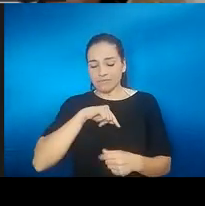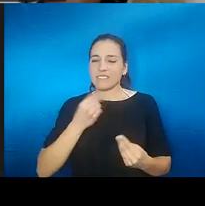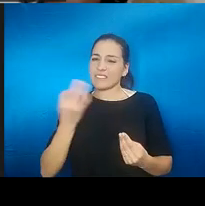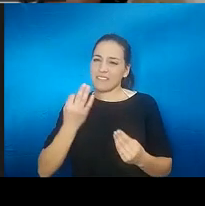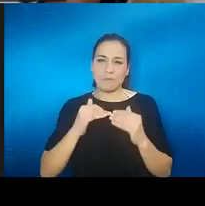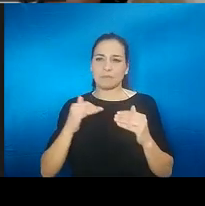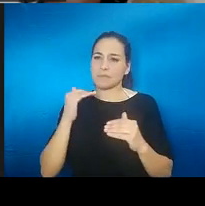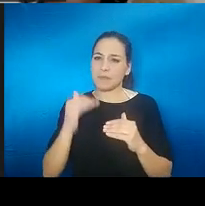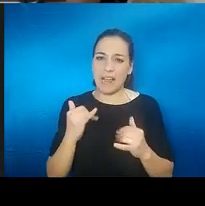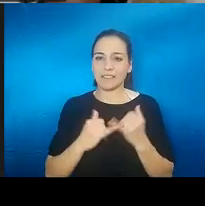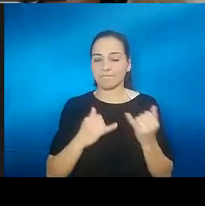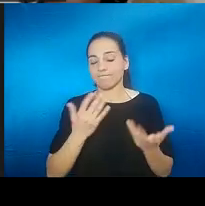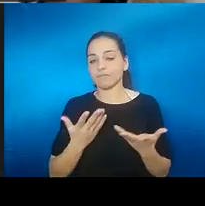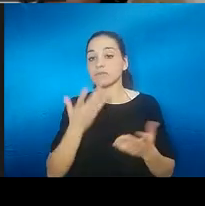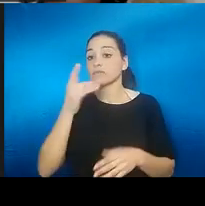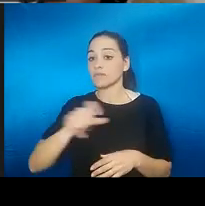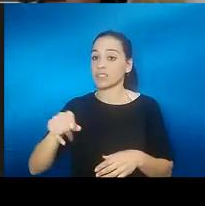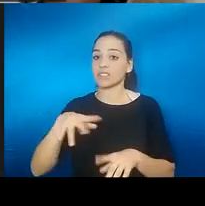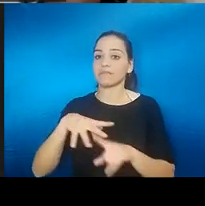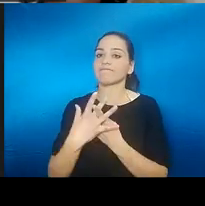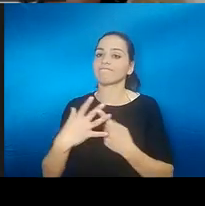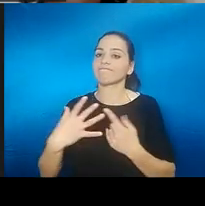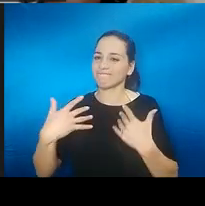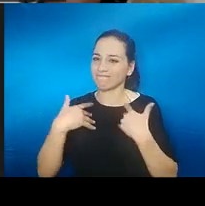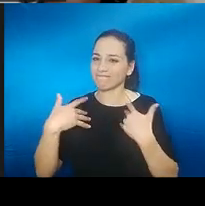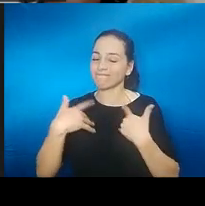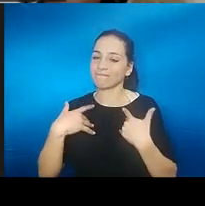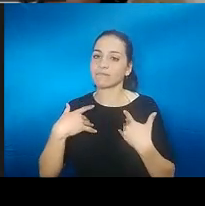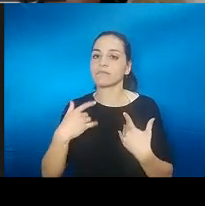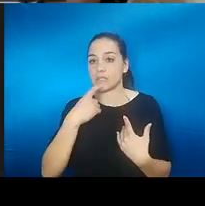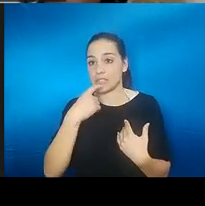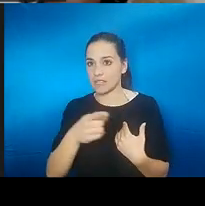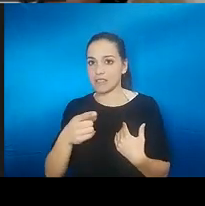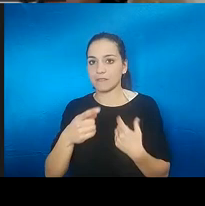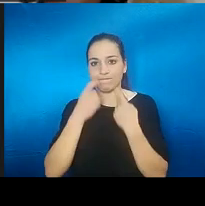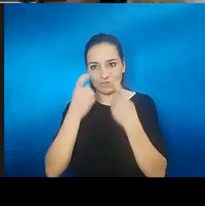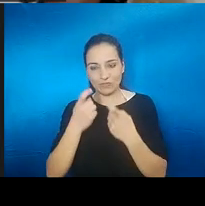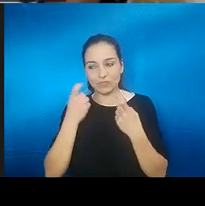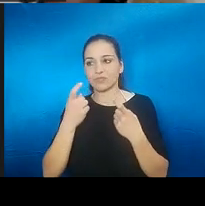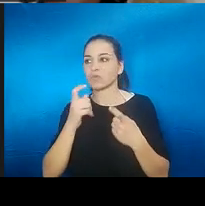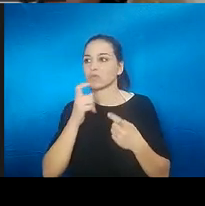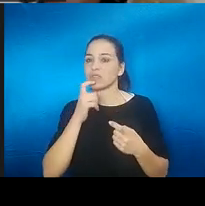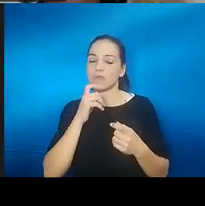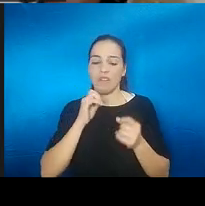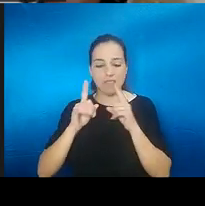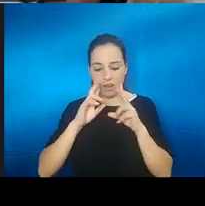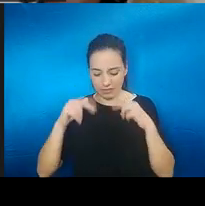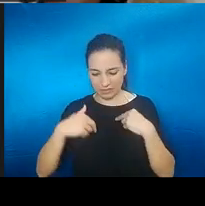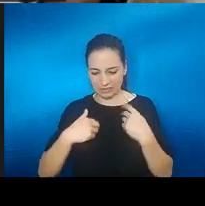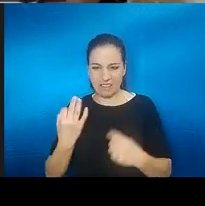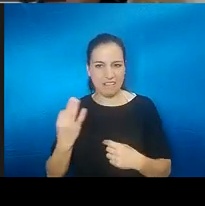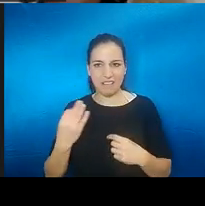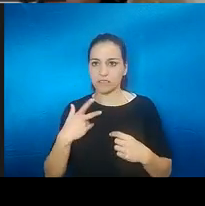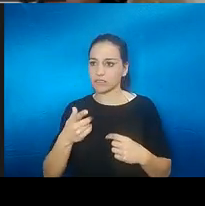estén pasándolo mal, pues tratar de decir eso, intentar no caer en ese tipo de diálogo interno, como ya debería haberlo